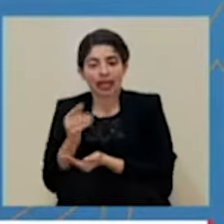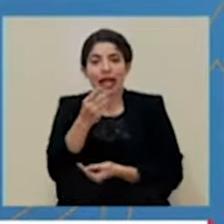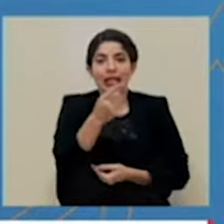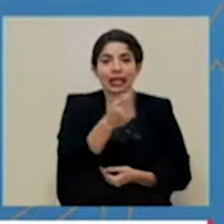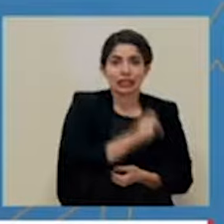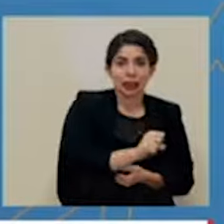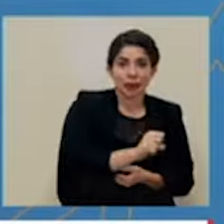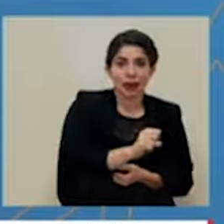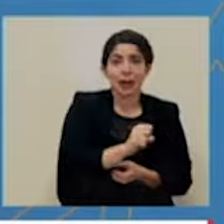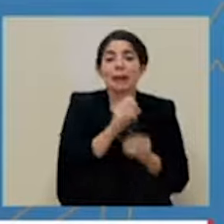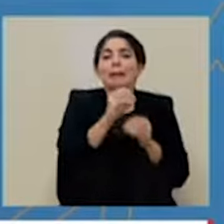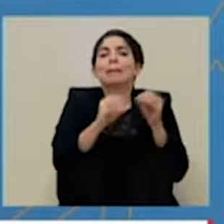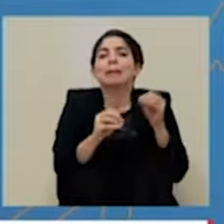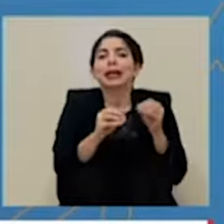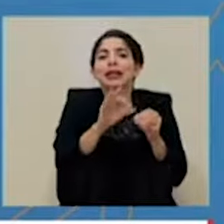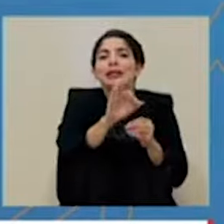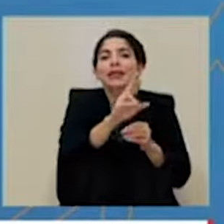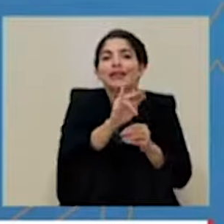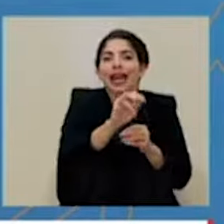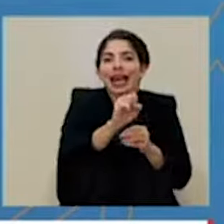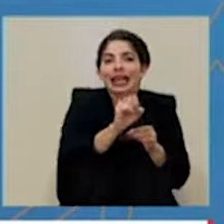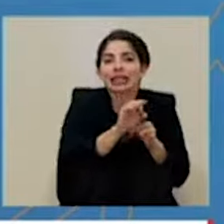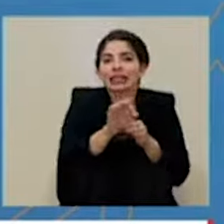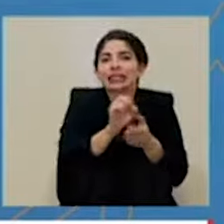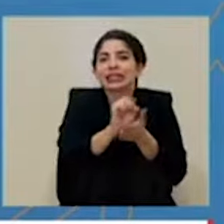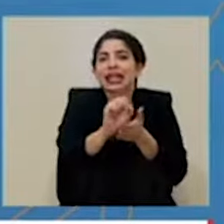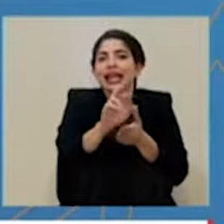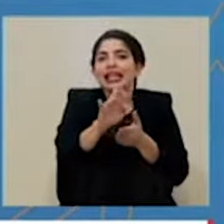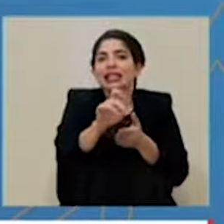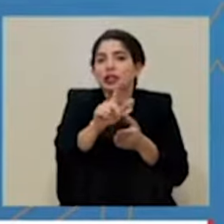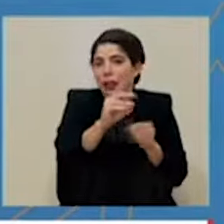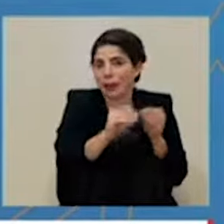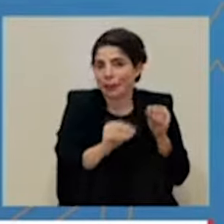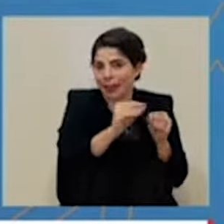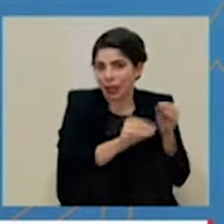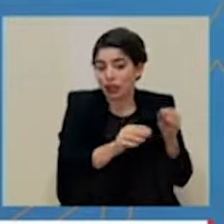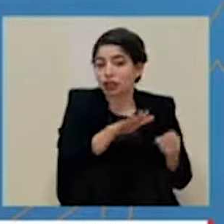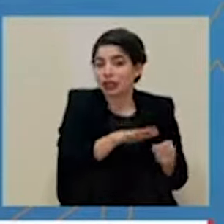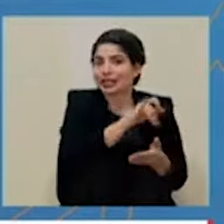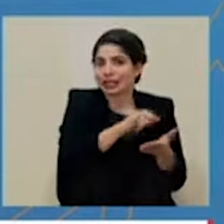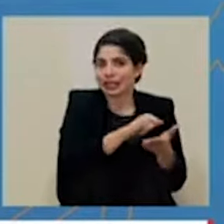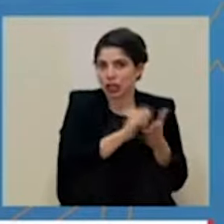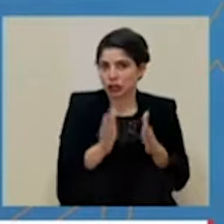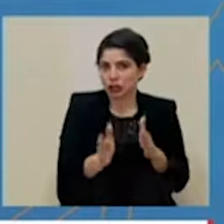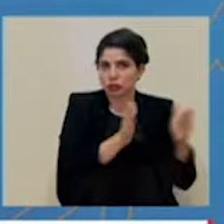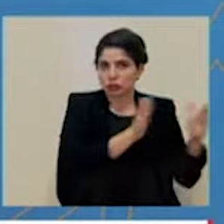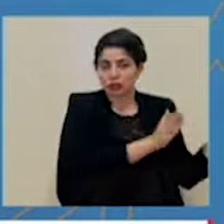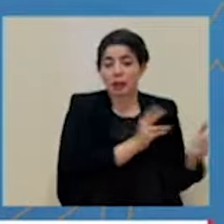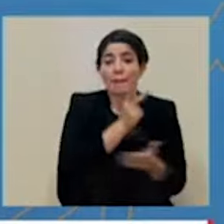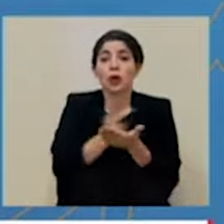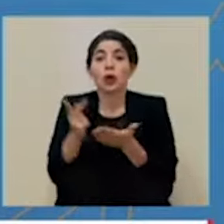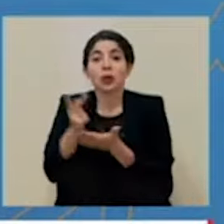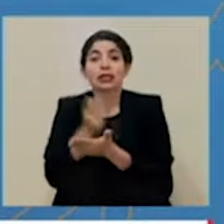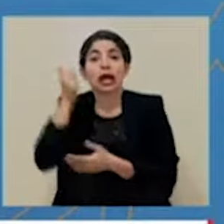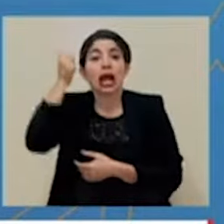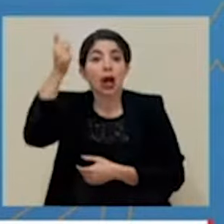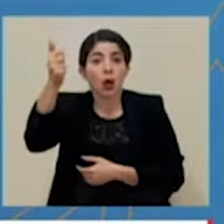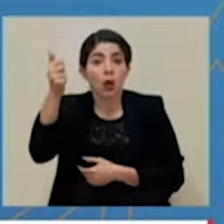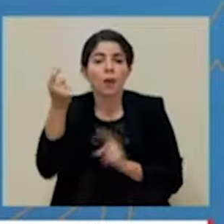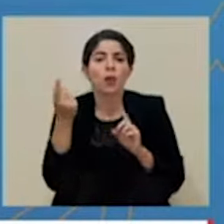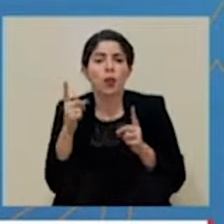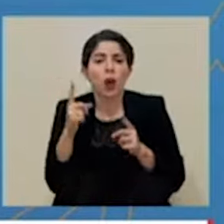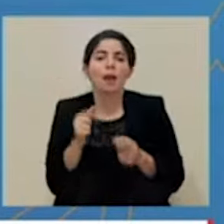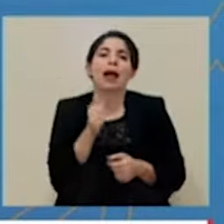Parado, salvo los distritos de Frailes y San Cristóbal, como ya lo mencioné, esto en la provincia de San José. En la provincia de Alajuela, el